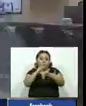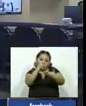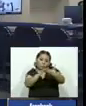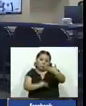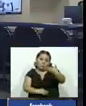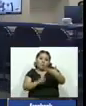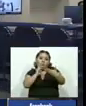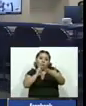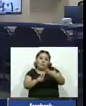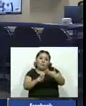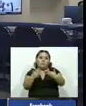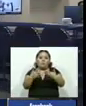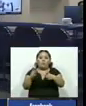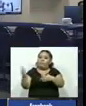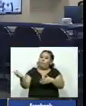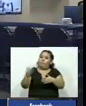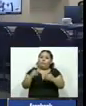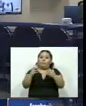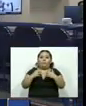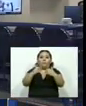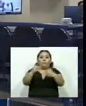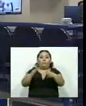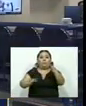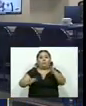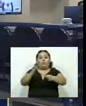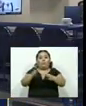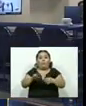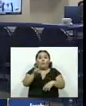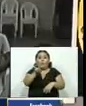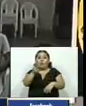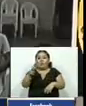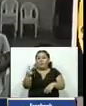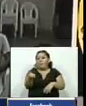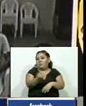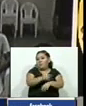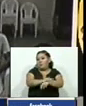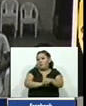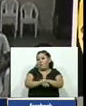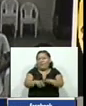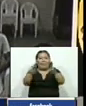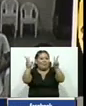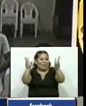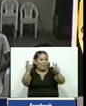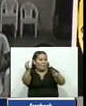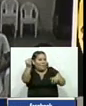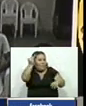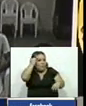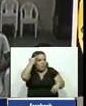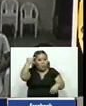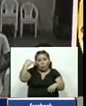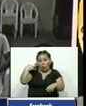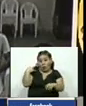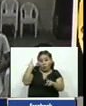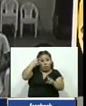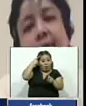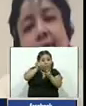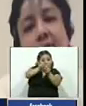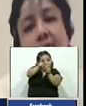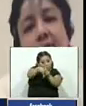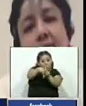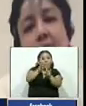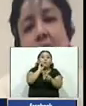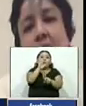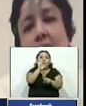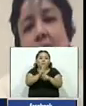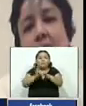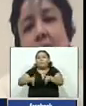preliminar elevar a juicio o vista pública a los 12 imputados en el caso conocido como las viudas negras a quienes